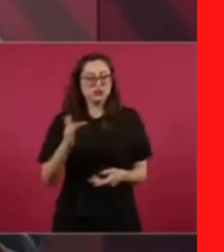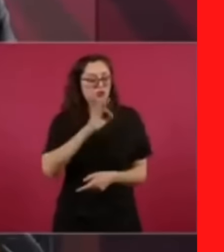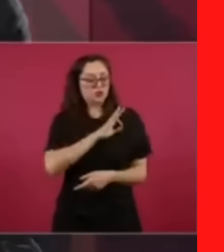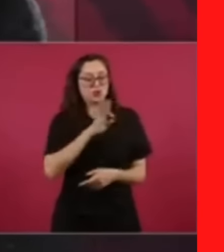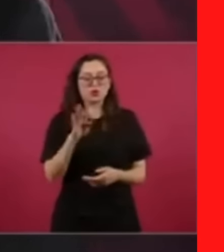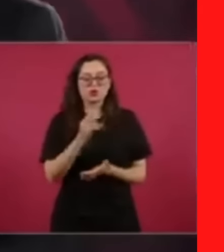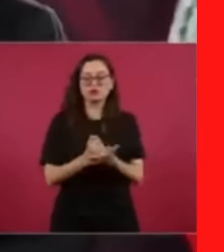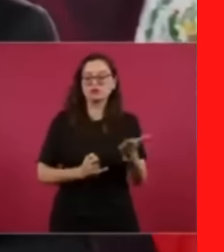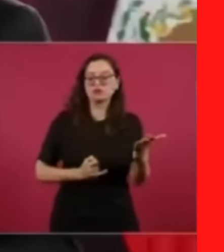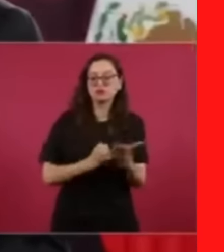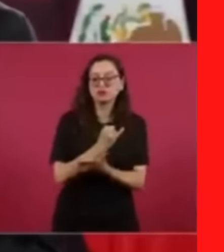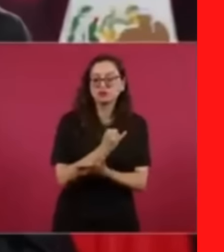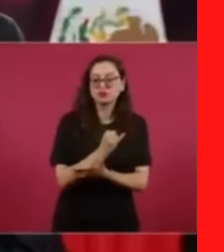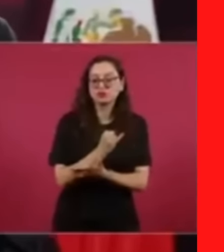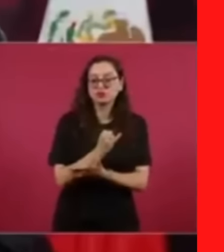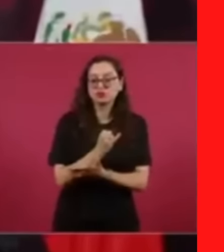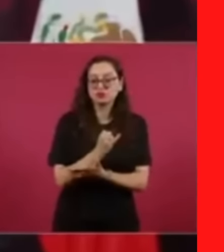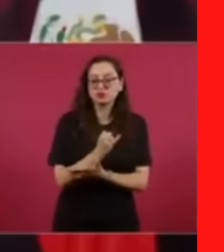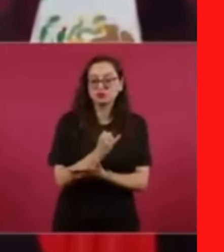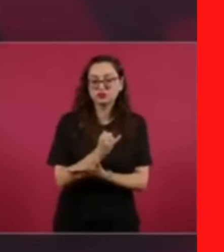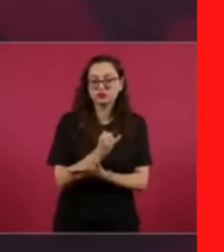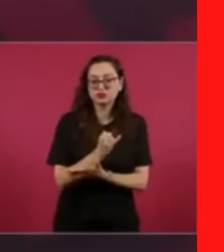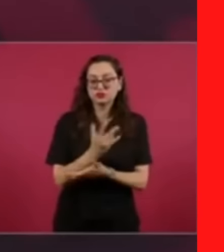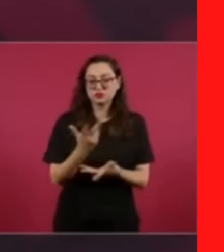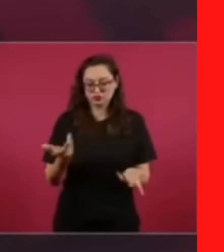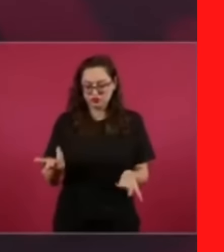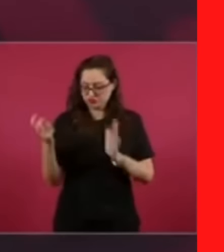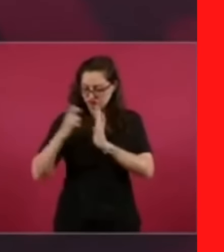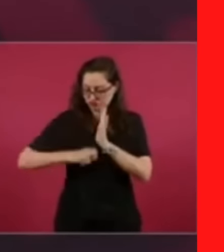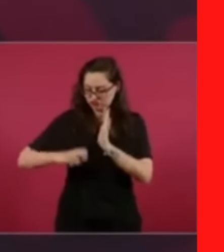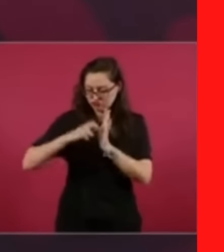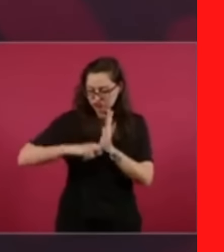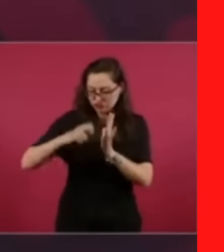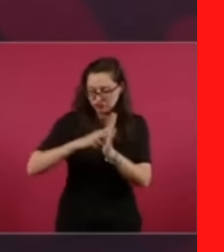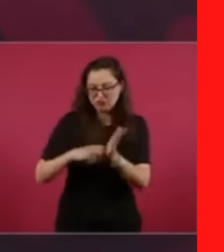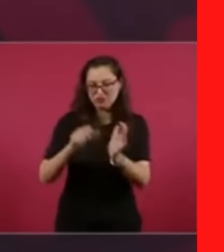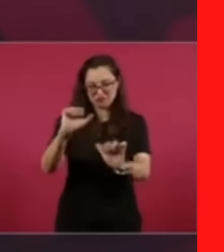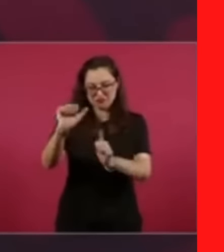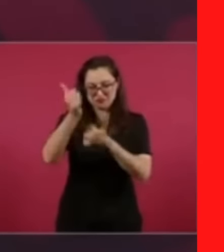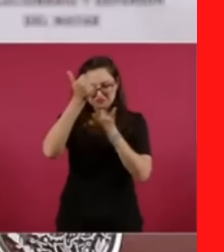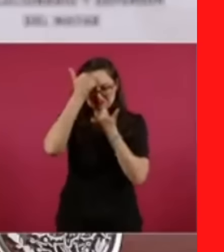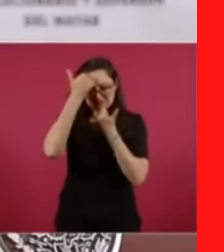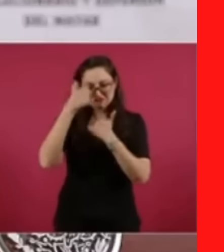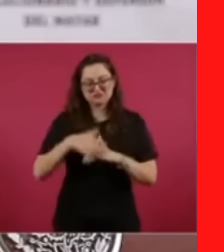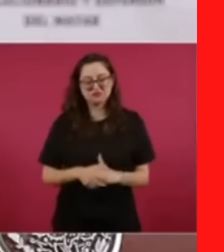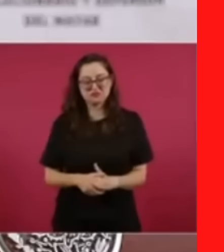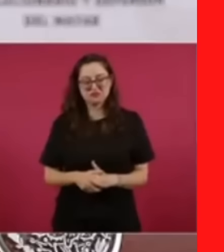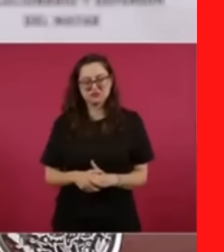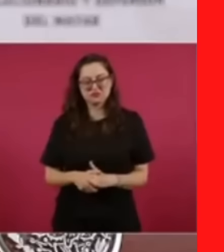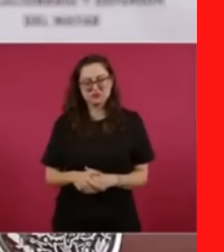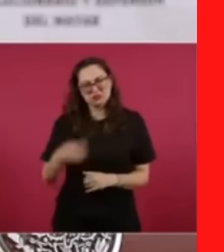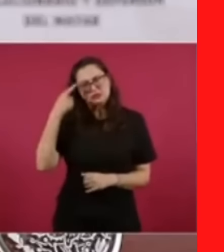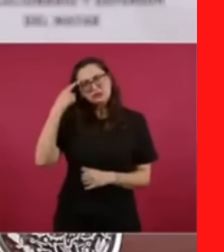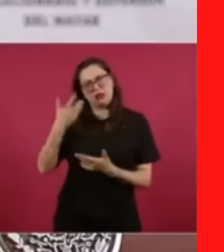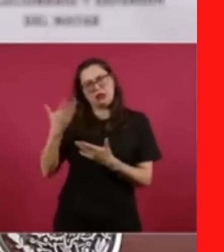rectificar y es de sabios